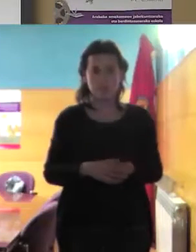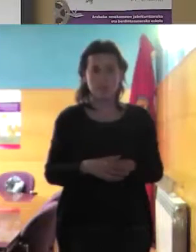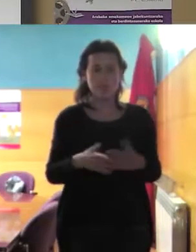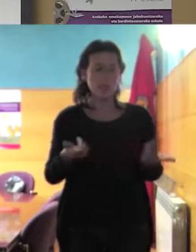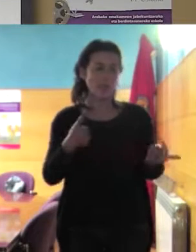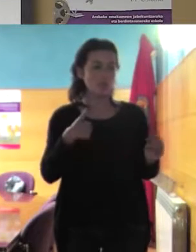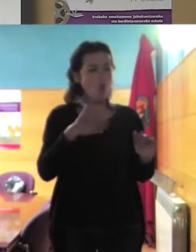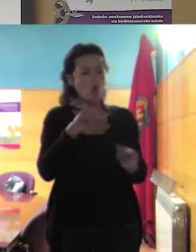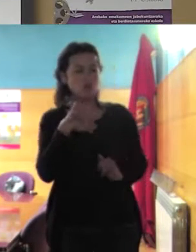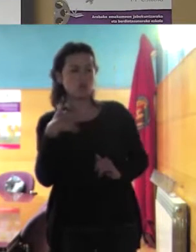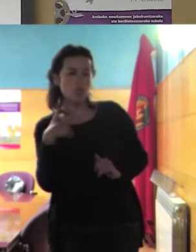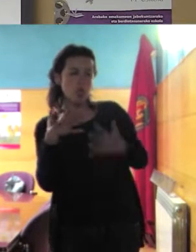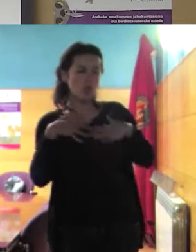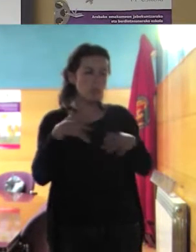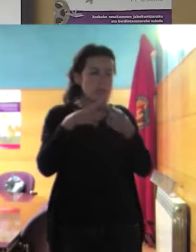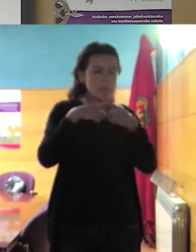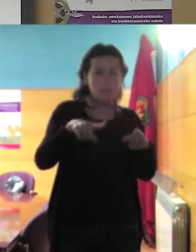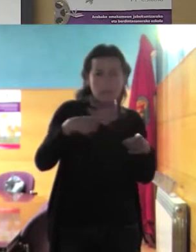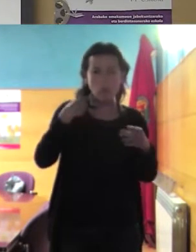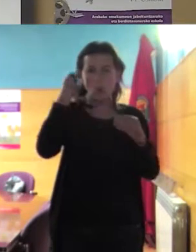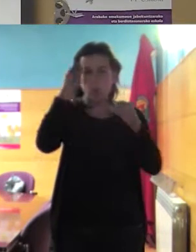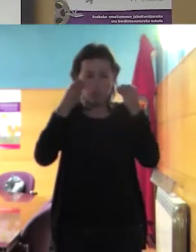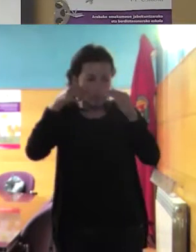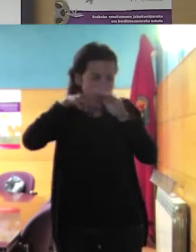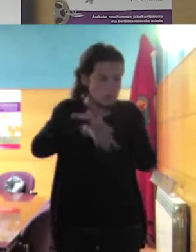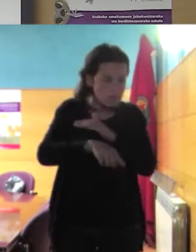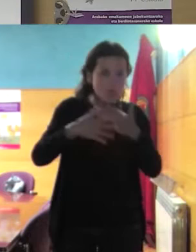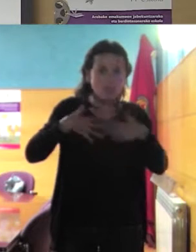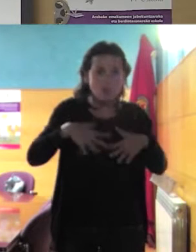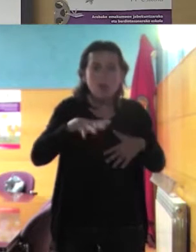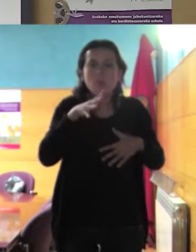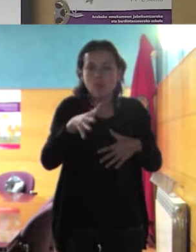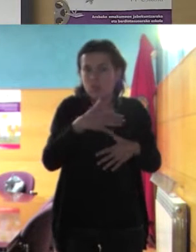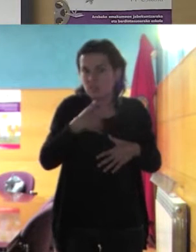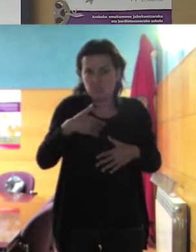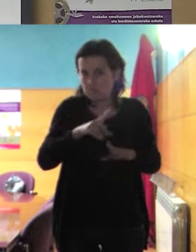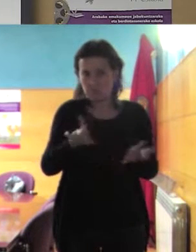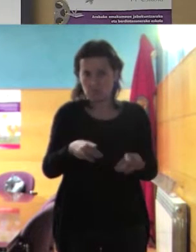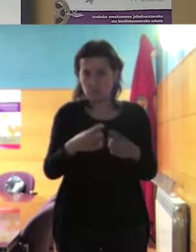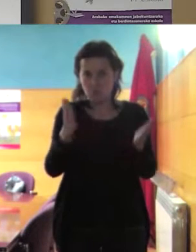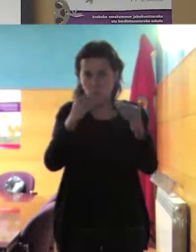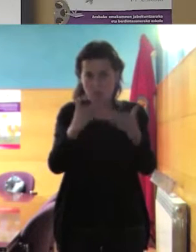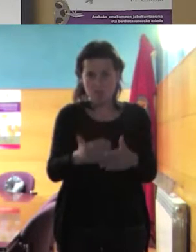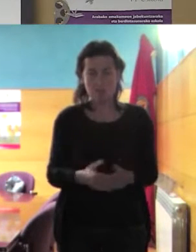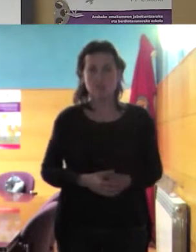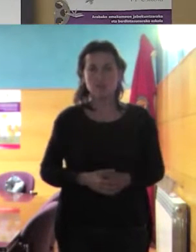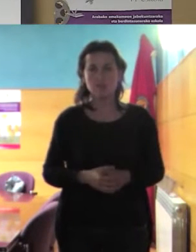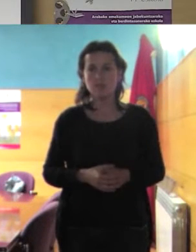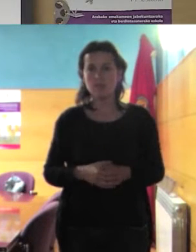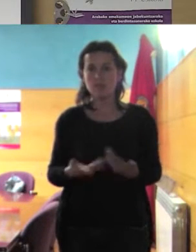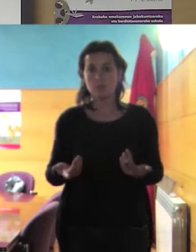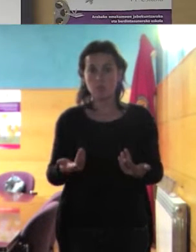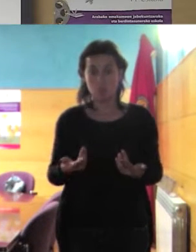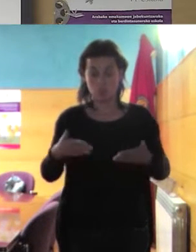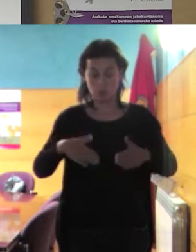discurso muy sofisticado sobre lo que es conveniente o se quieren poner entonces preguntarle oye pero tú te